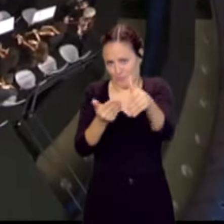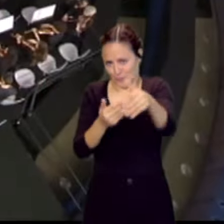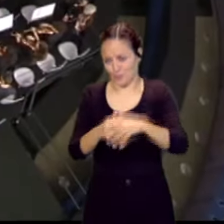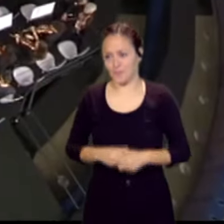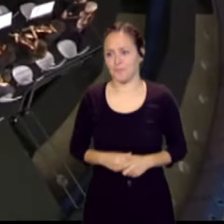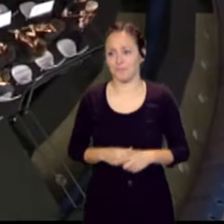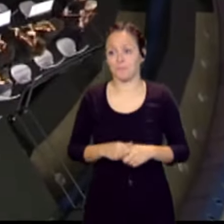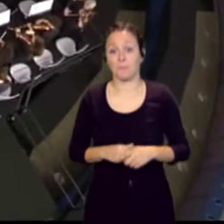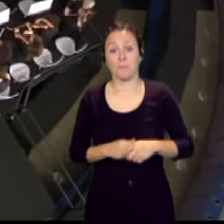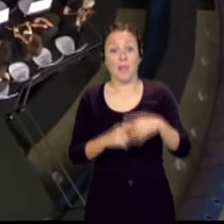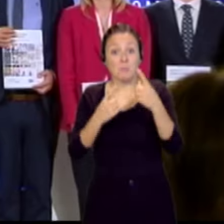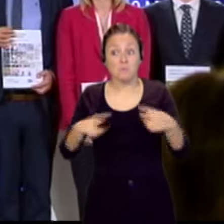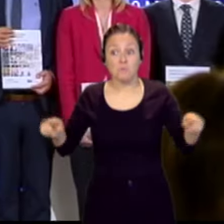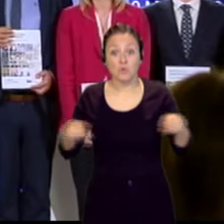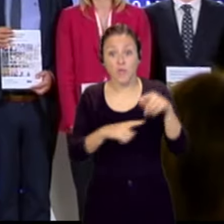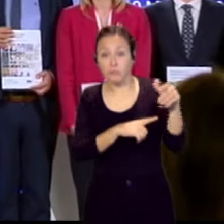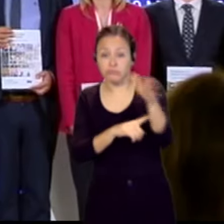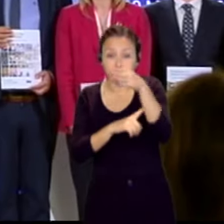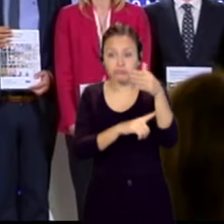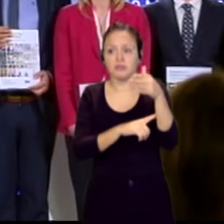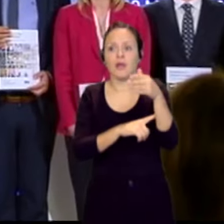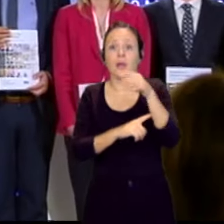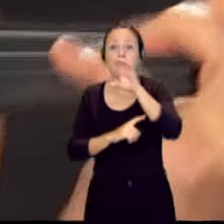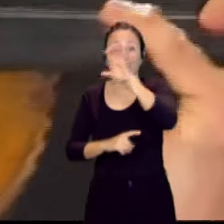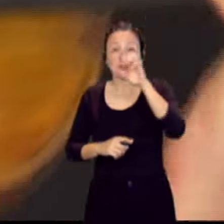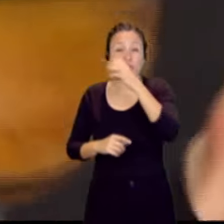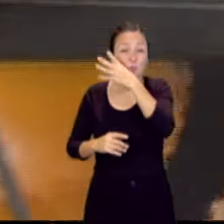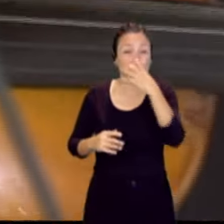Este himno nos une a más de 450 millones de personas.